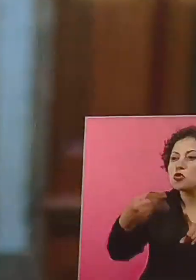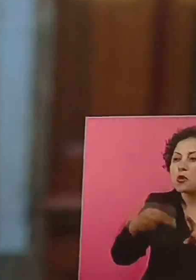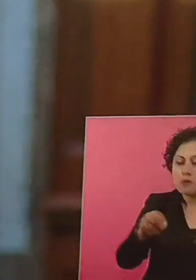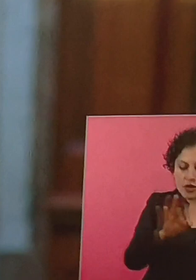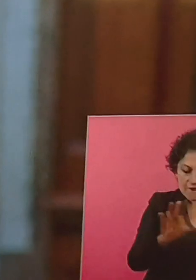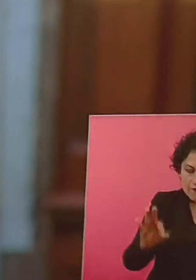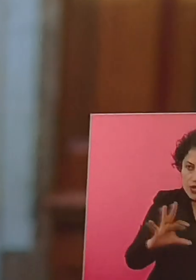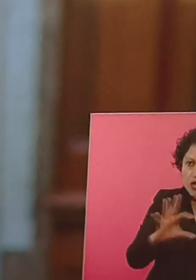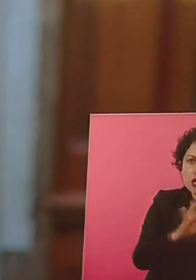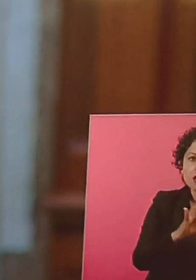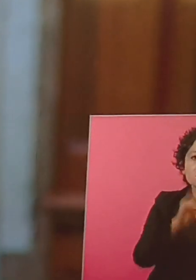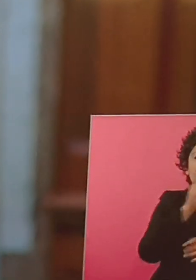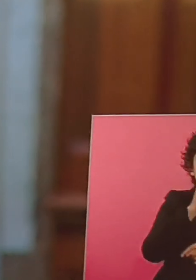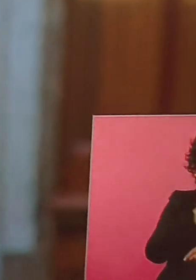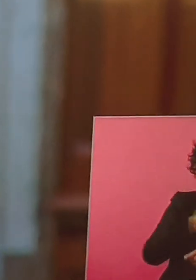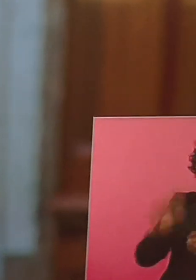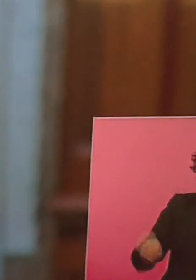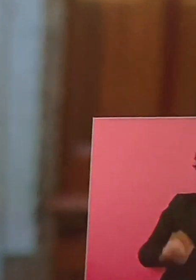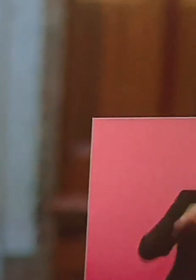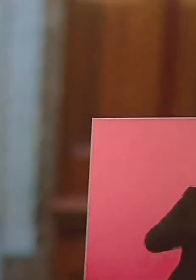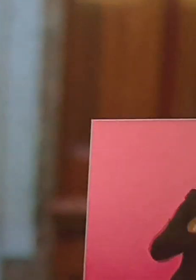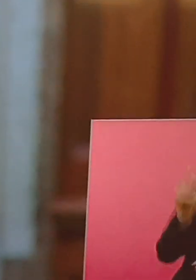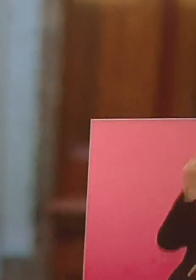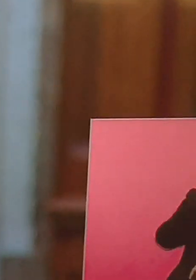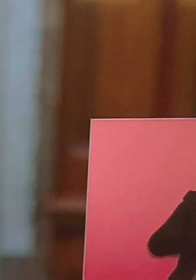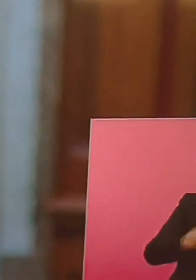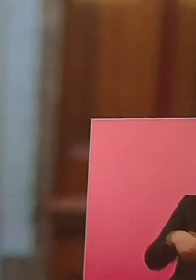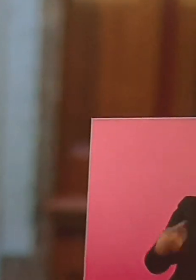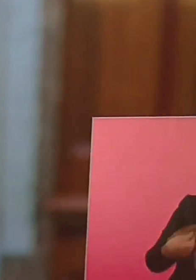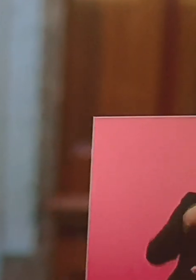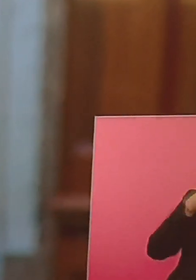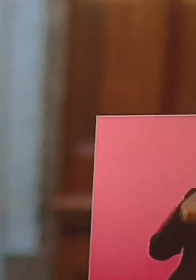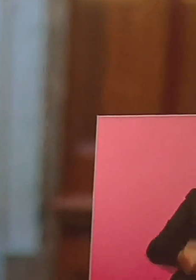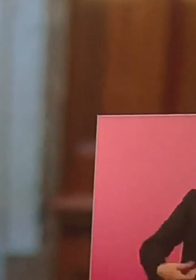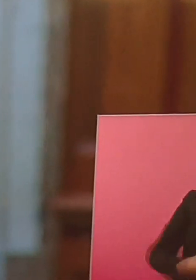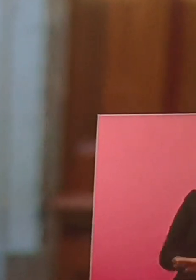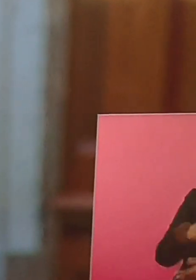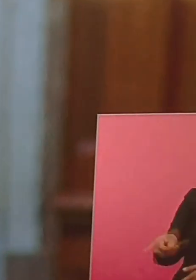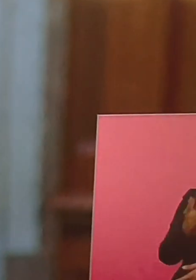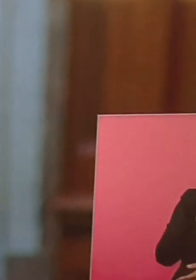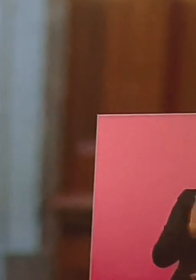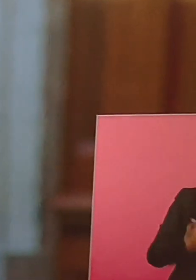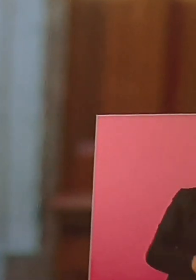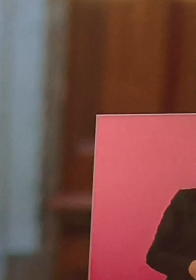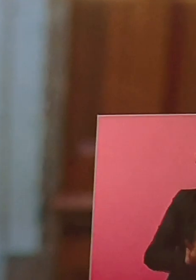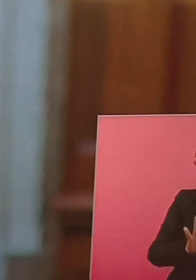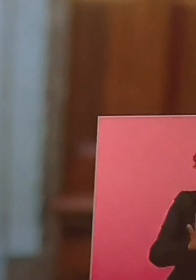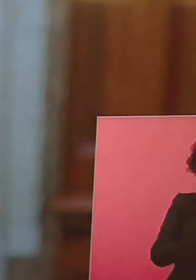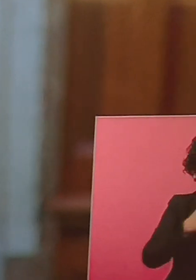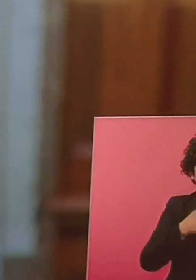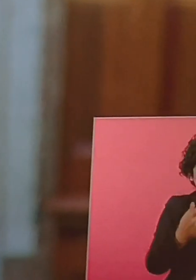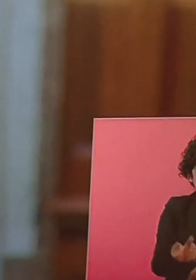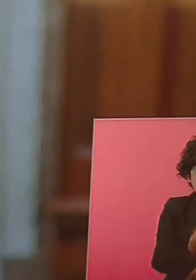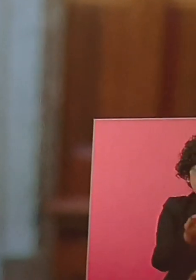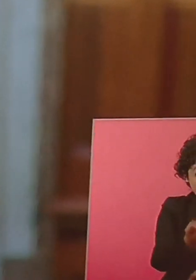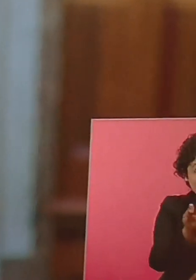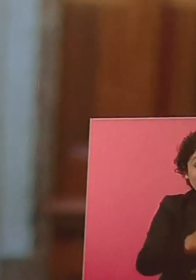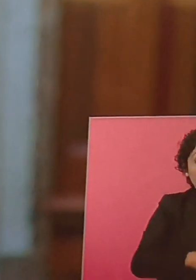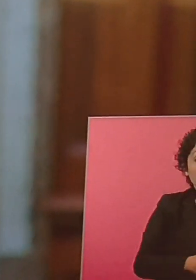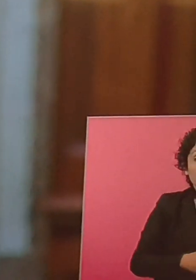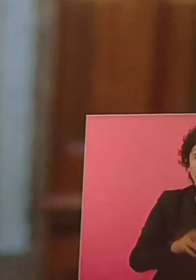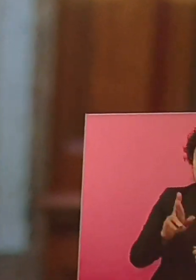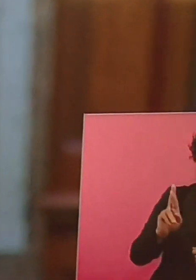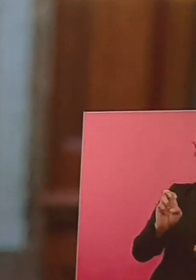nacimiento de los padres o de los abuelos para otorgar la nacionalidad que no les corresponde. Entonces la pregunta es, ¿podría el